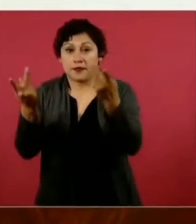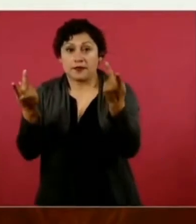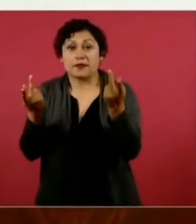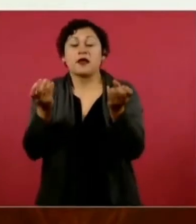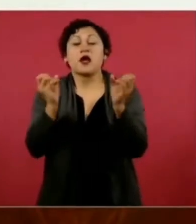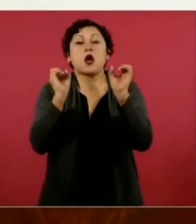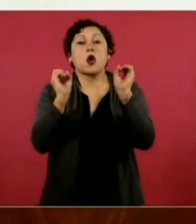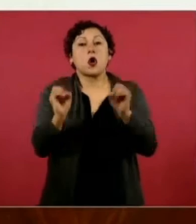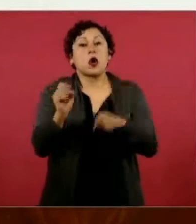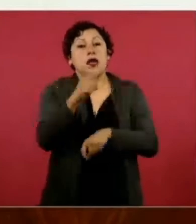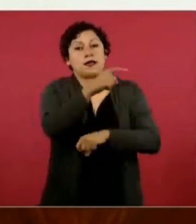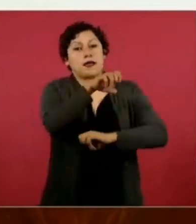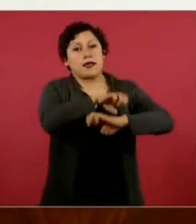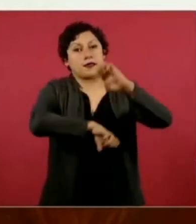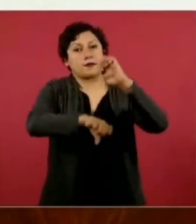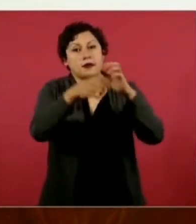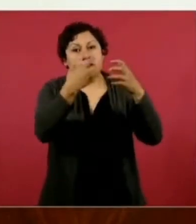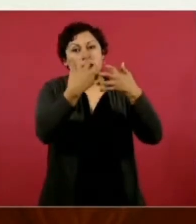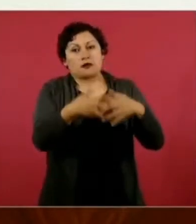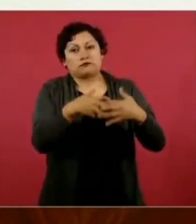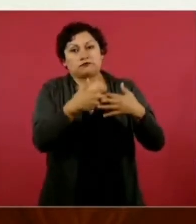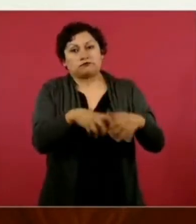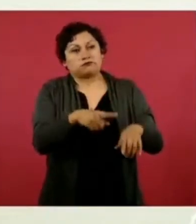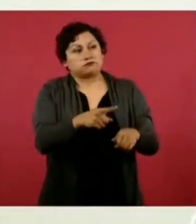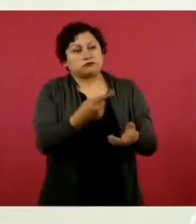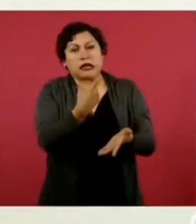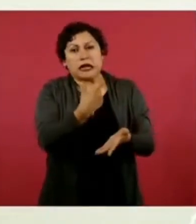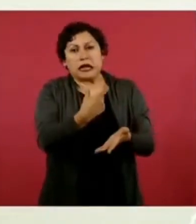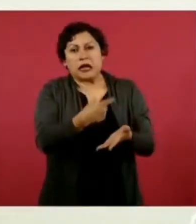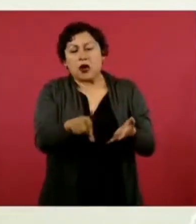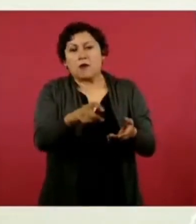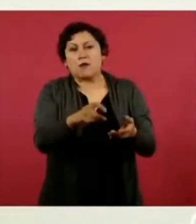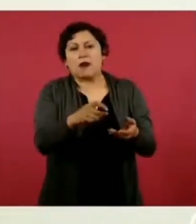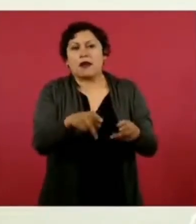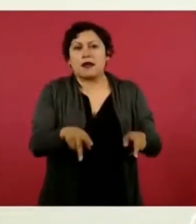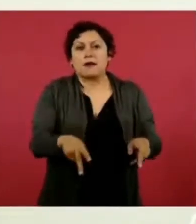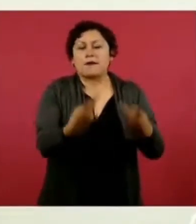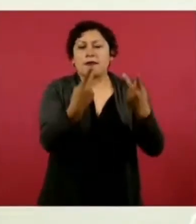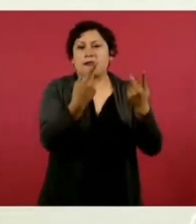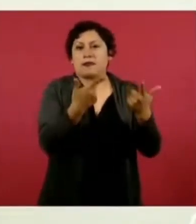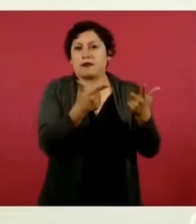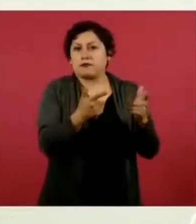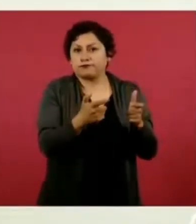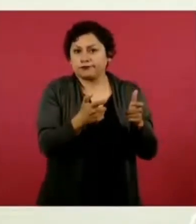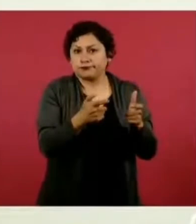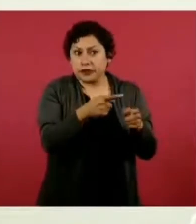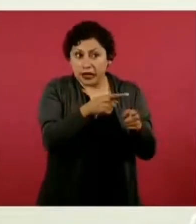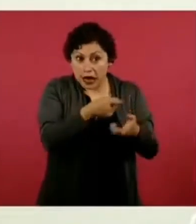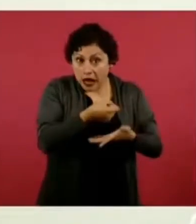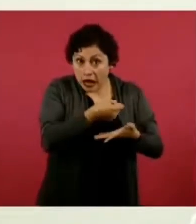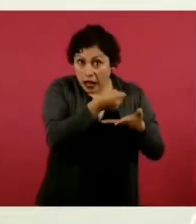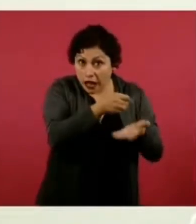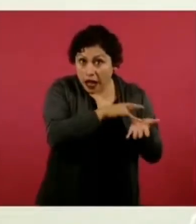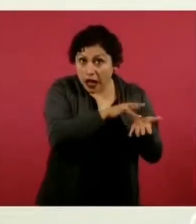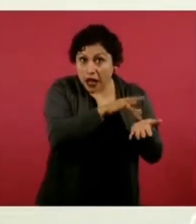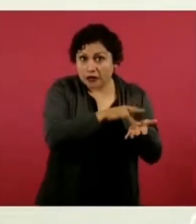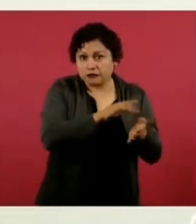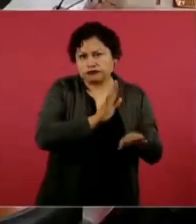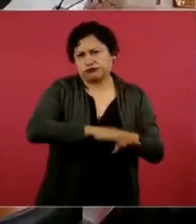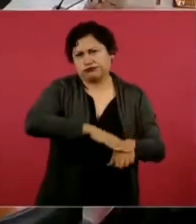industria bélica, de aquí porque los convencimos y